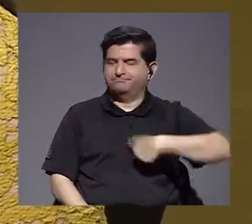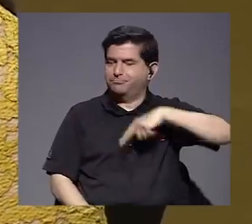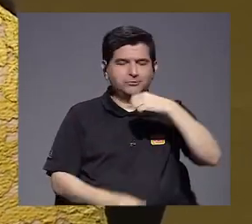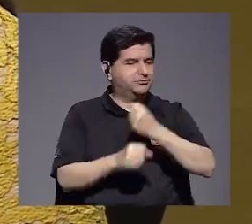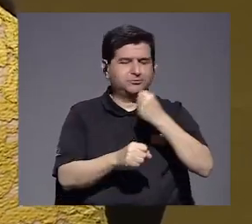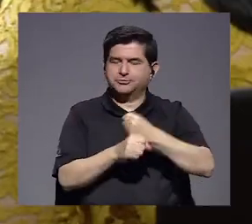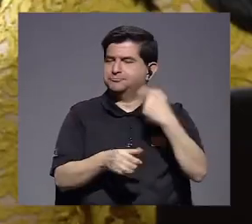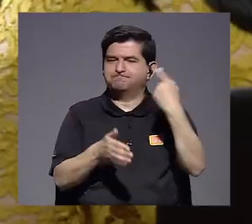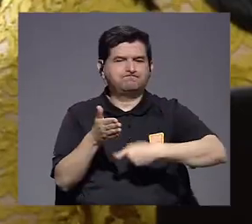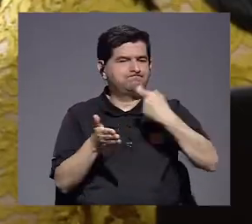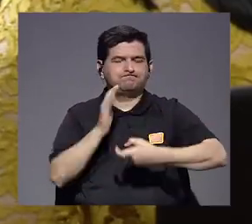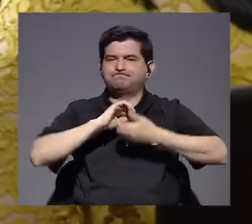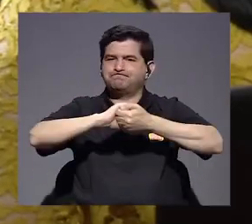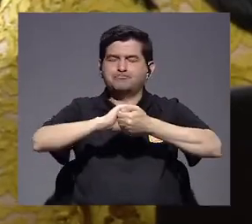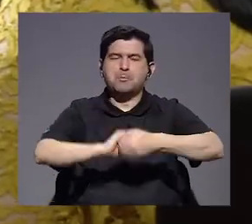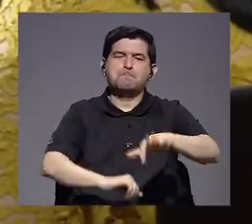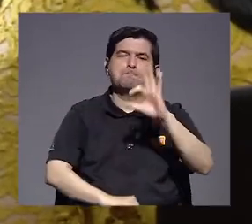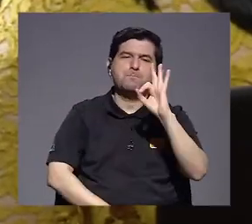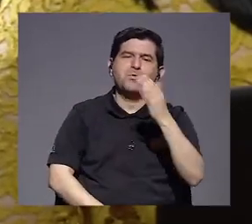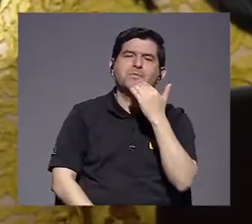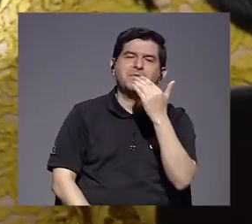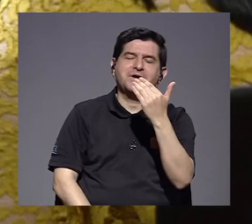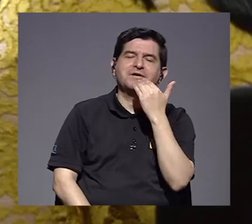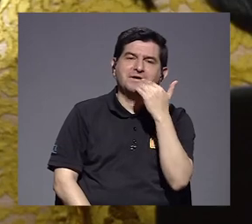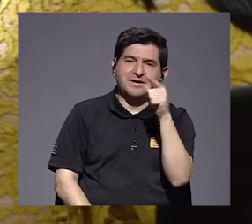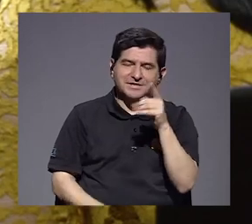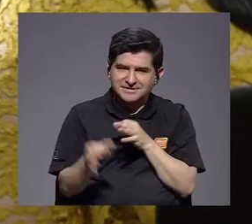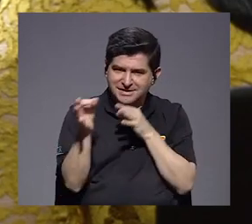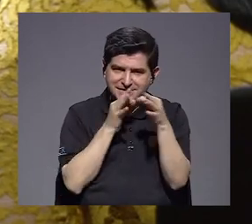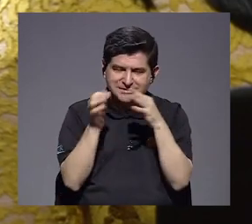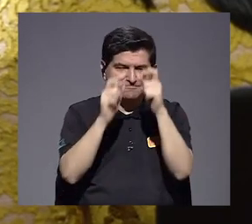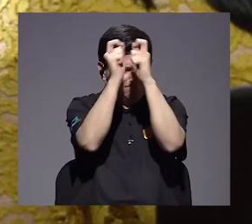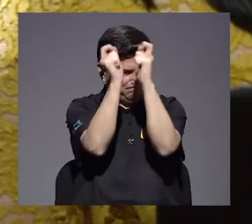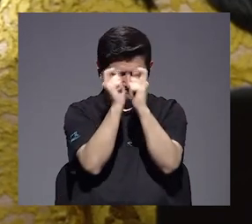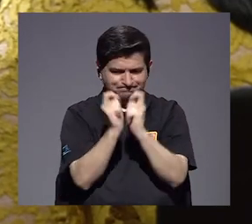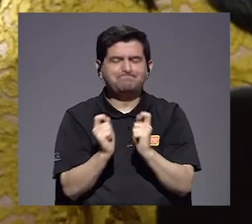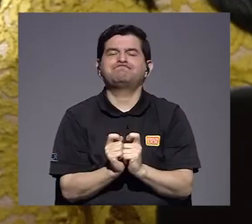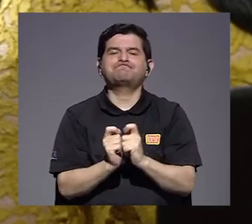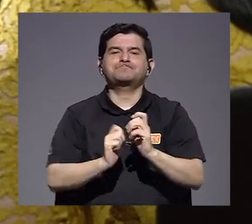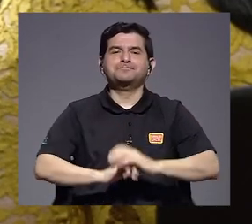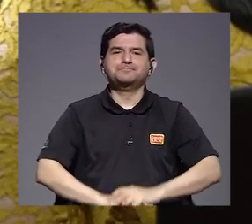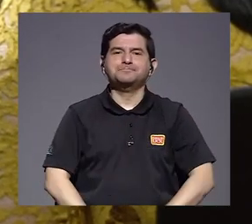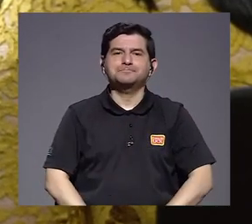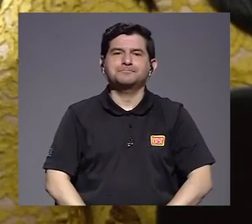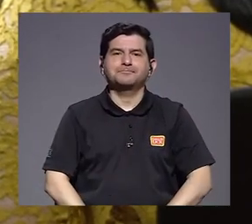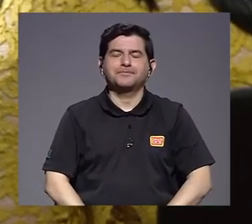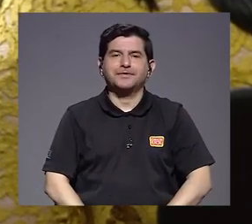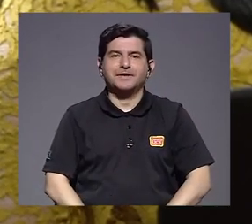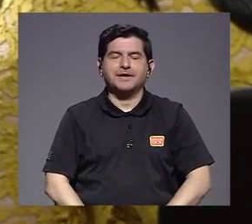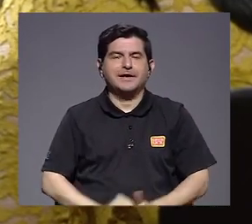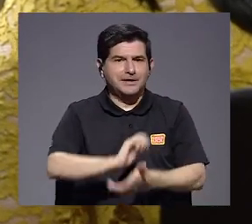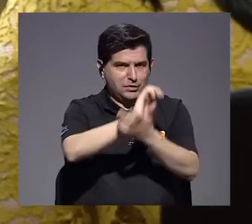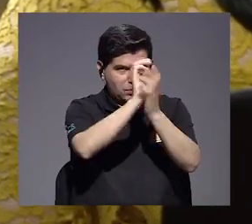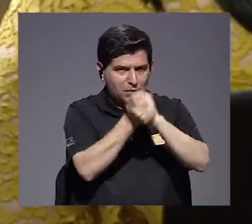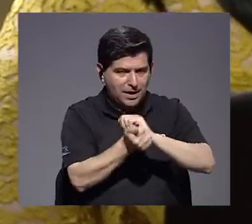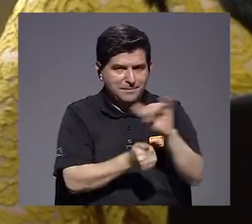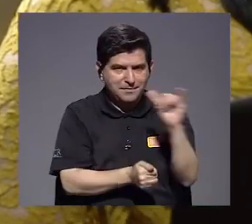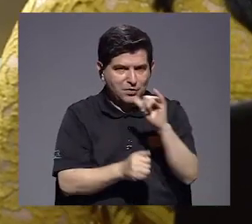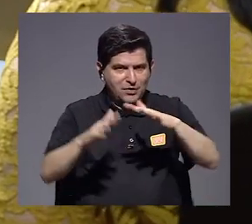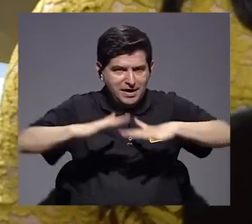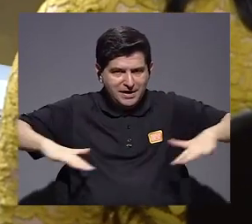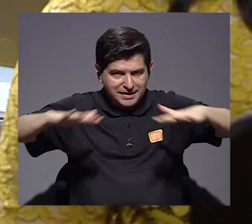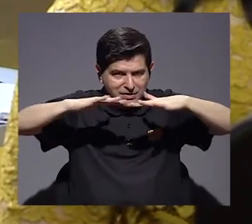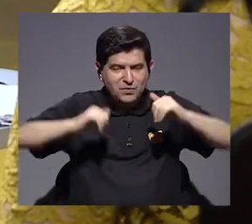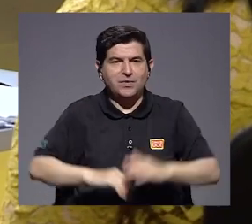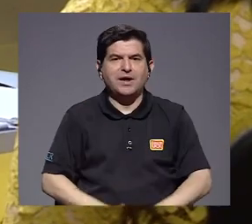trabajando en impuestos. Muy bien, doña Pilar. Muchas gracias por esa explicación tan detallada. Le doy un salto, pero en ese mismo ámbito.